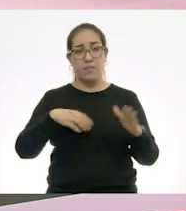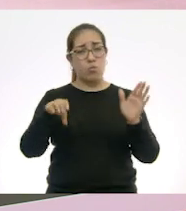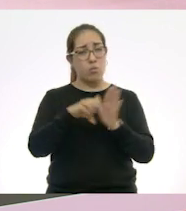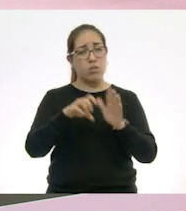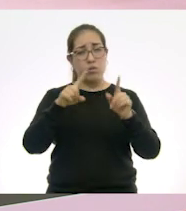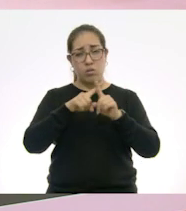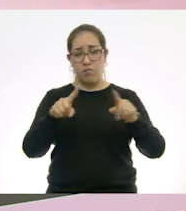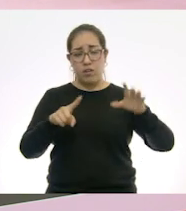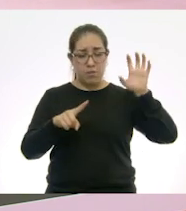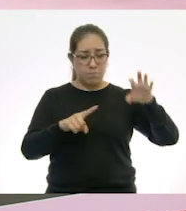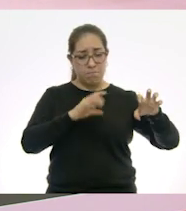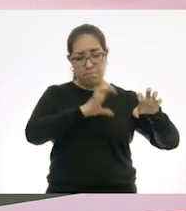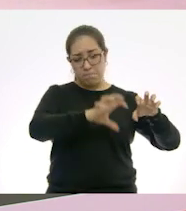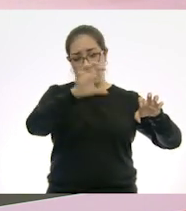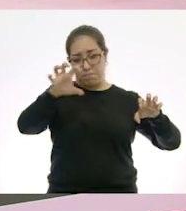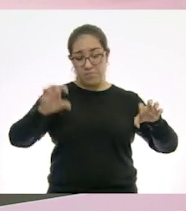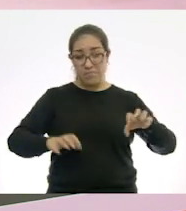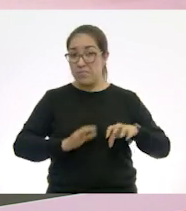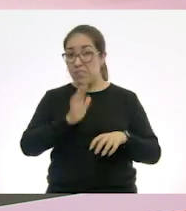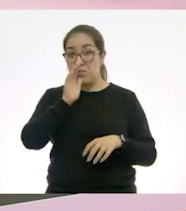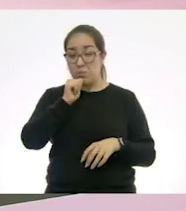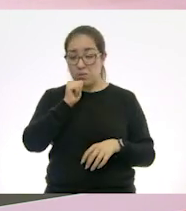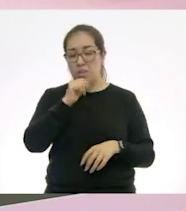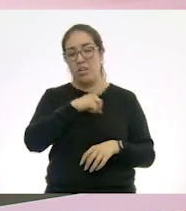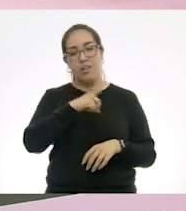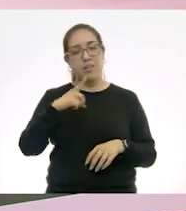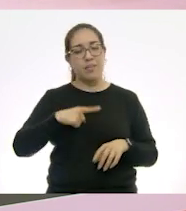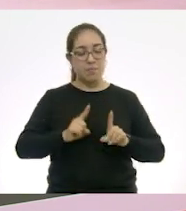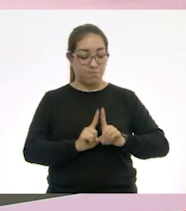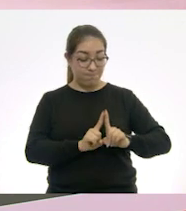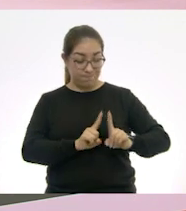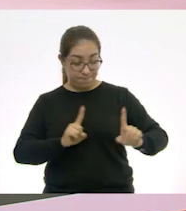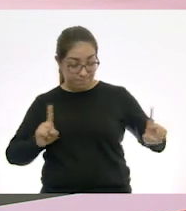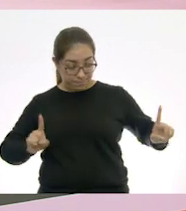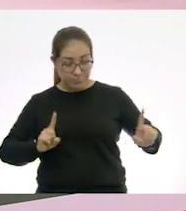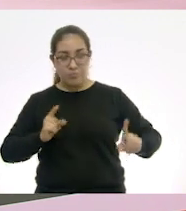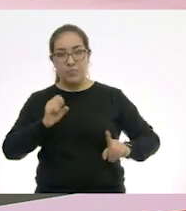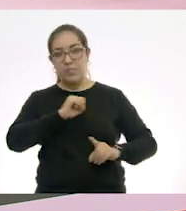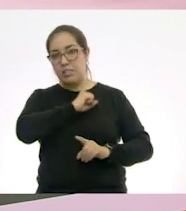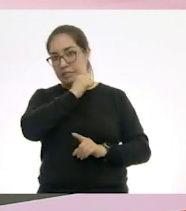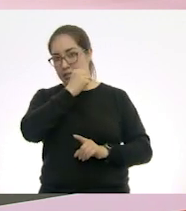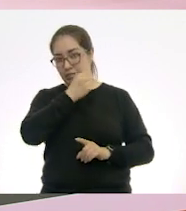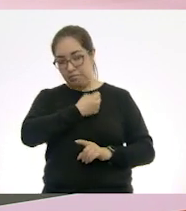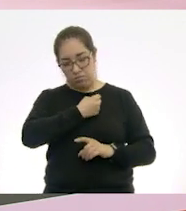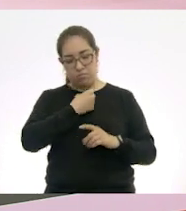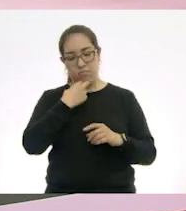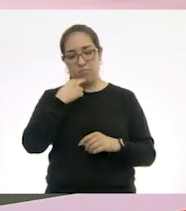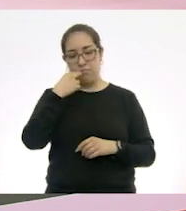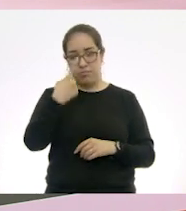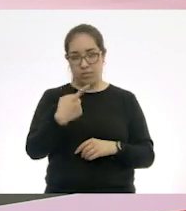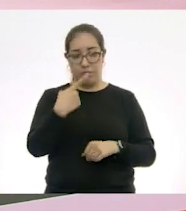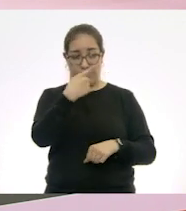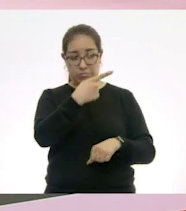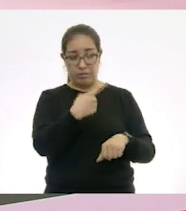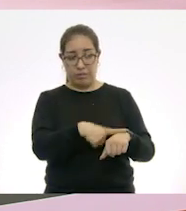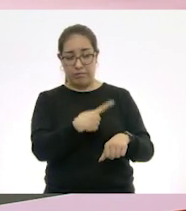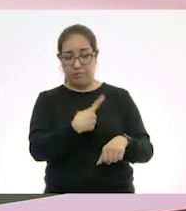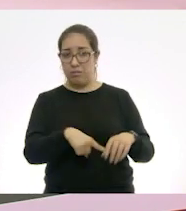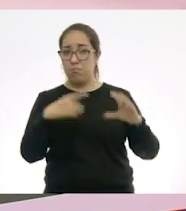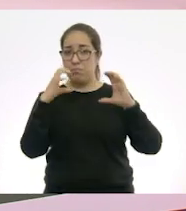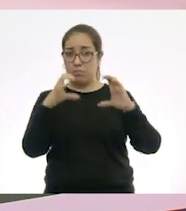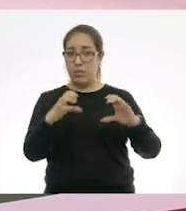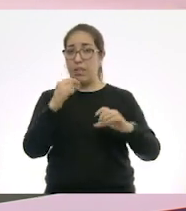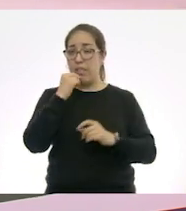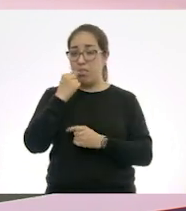no es posible mantener una distancia de al menos un metro de la persona enferma. En el caso de niños menores de